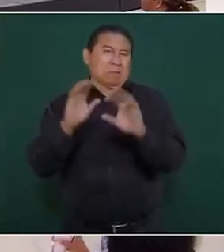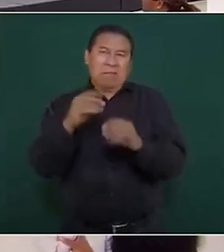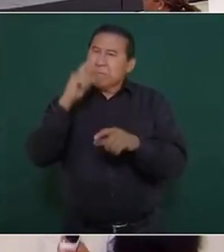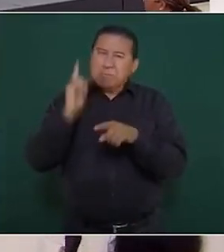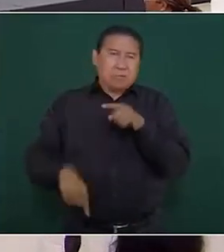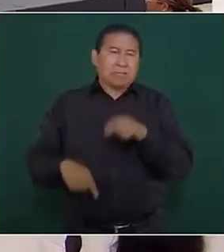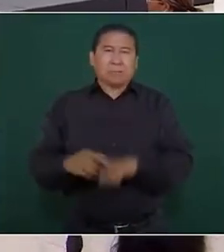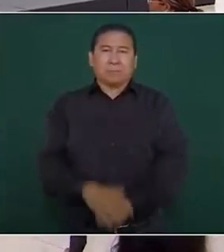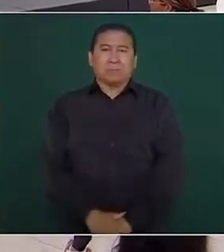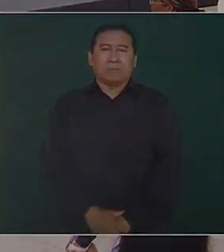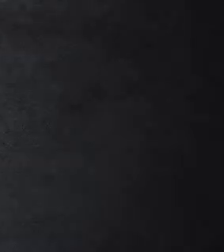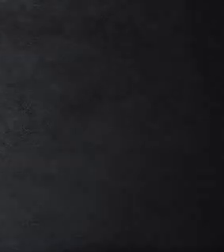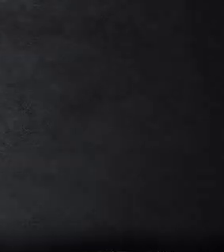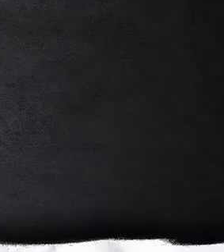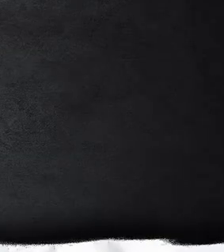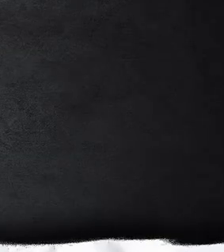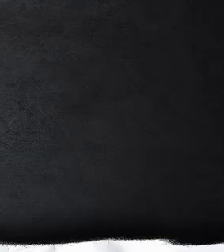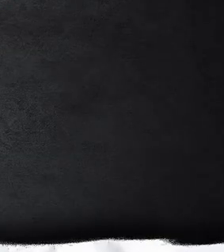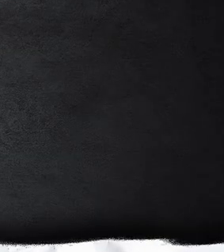pero eso es otro asunto.